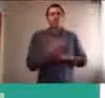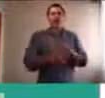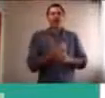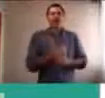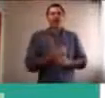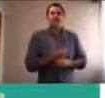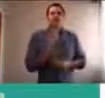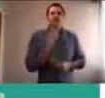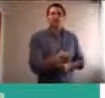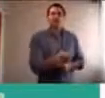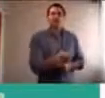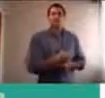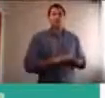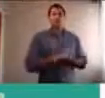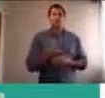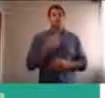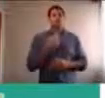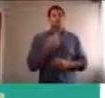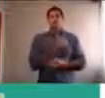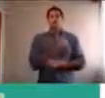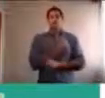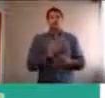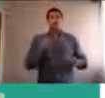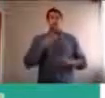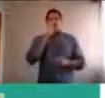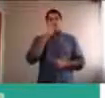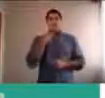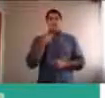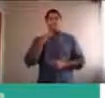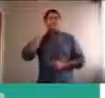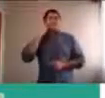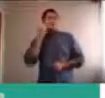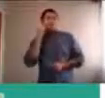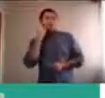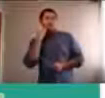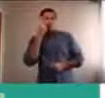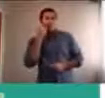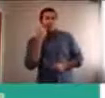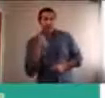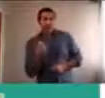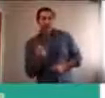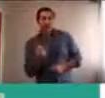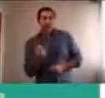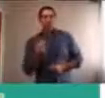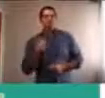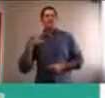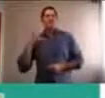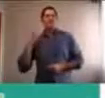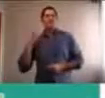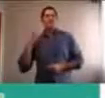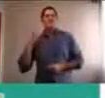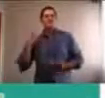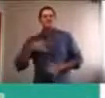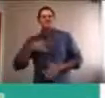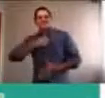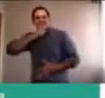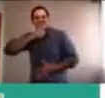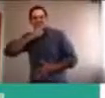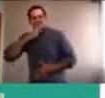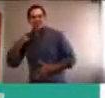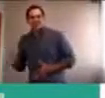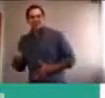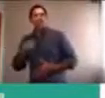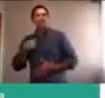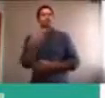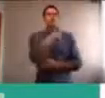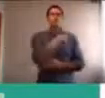un día, tiene un impacto emocional, distinto, a mi edad, que a la tuya, porque, bueno, porque uno siente,